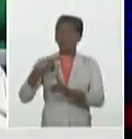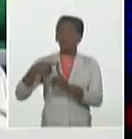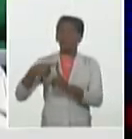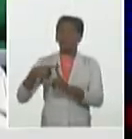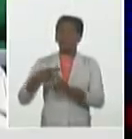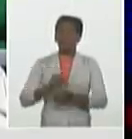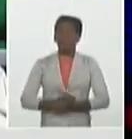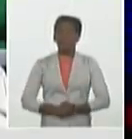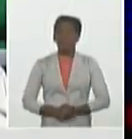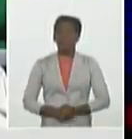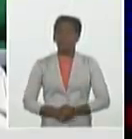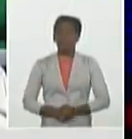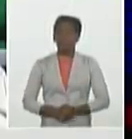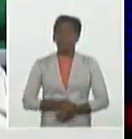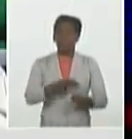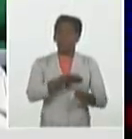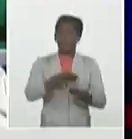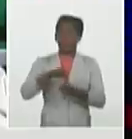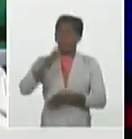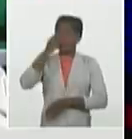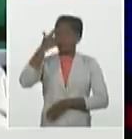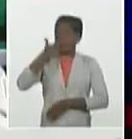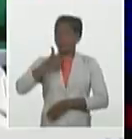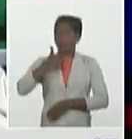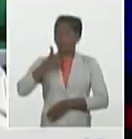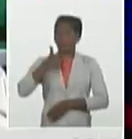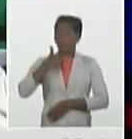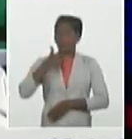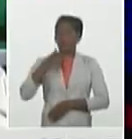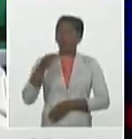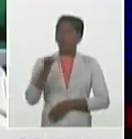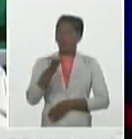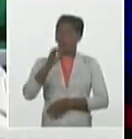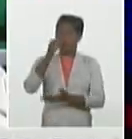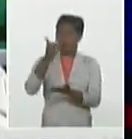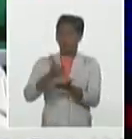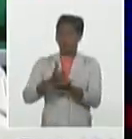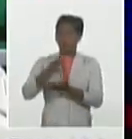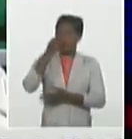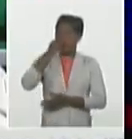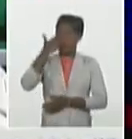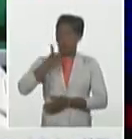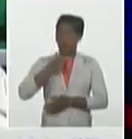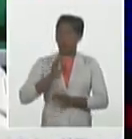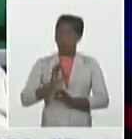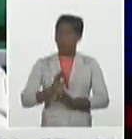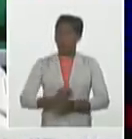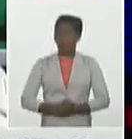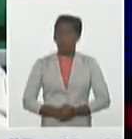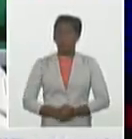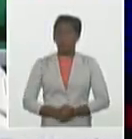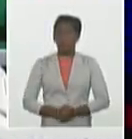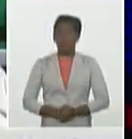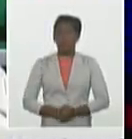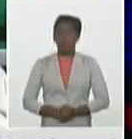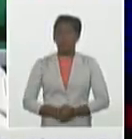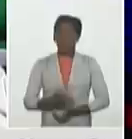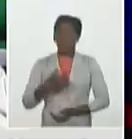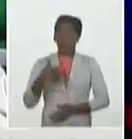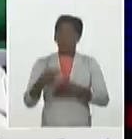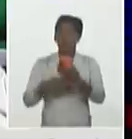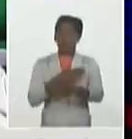86 años de edad, del municipio de Ciego de Ávila, con antecedente de una hipertensión arterial